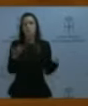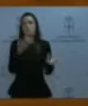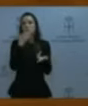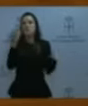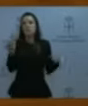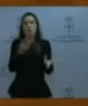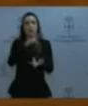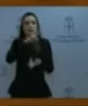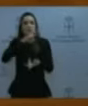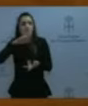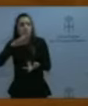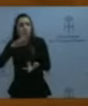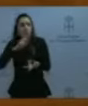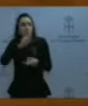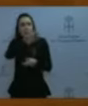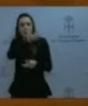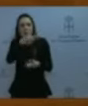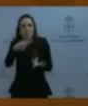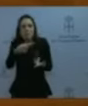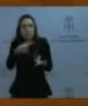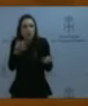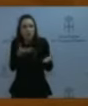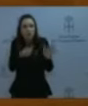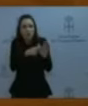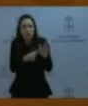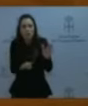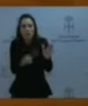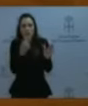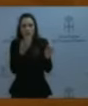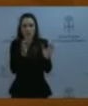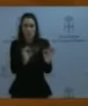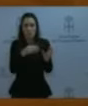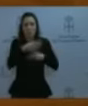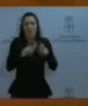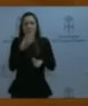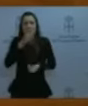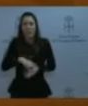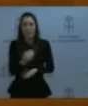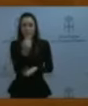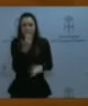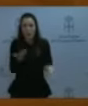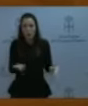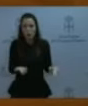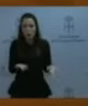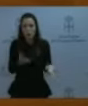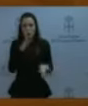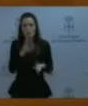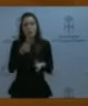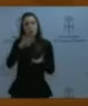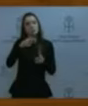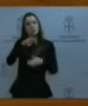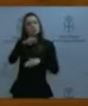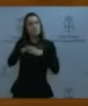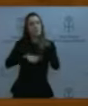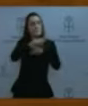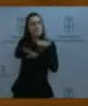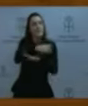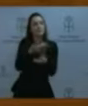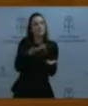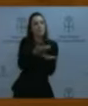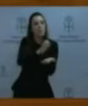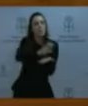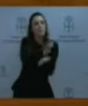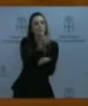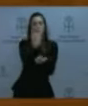la conservación del inmueble? O es que a la hora... Si eso lo hacen los bancos, hombre. El banco cuando te va a dar un préstamo lo primero que va es atasarlo